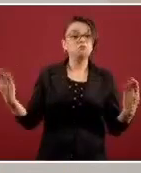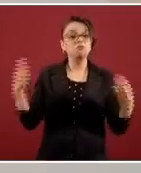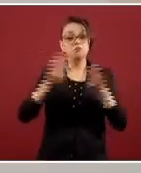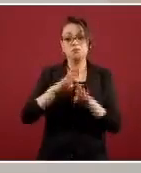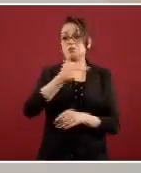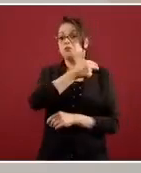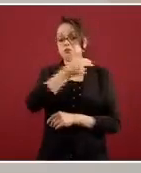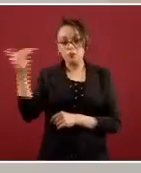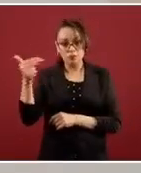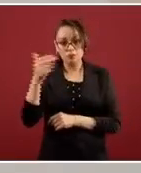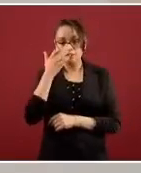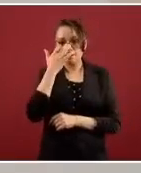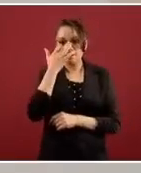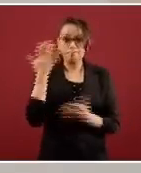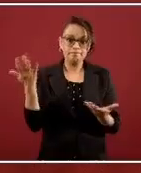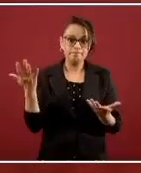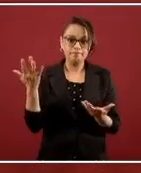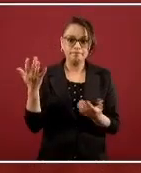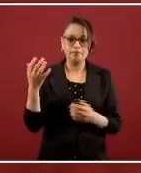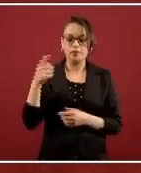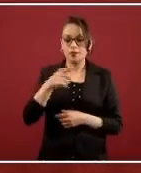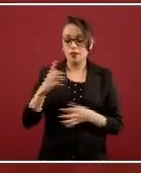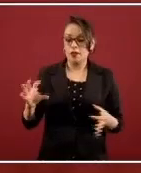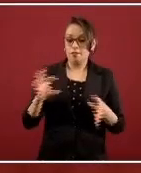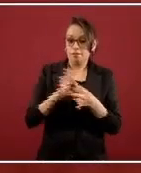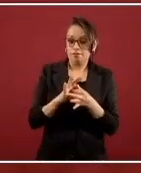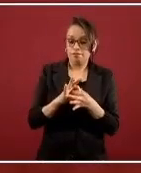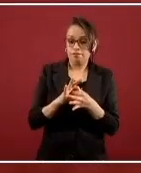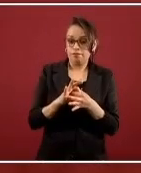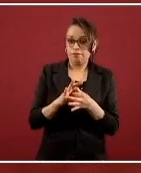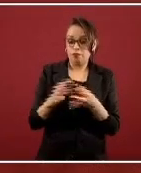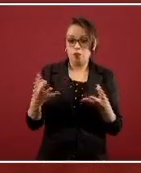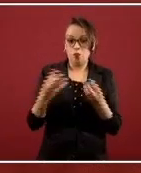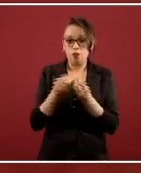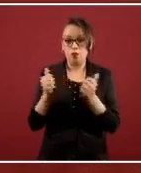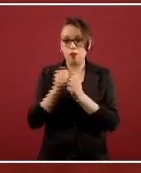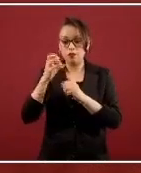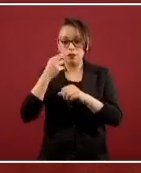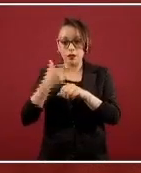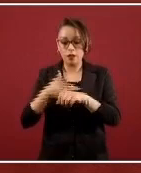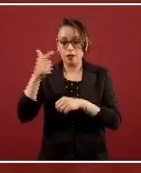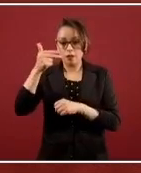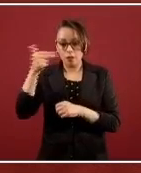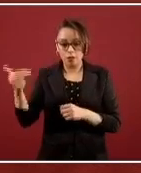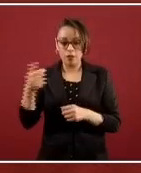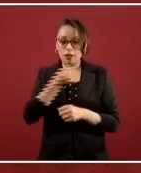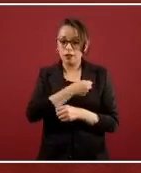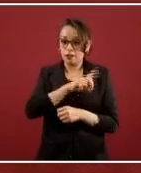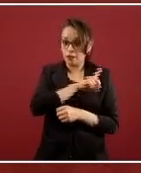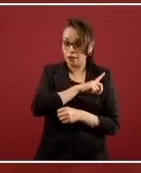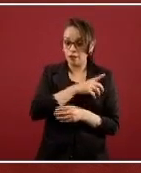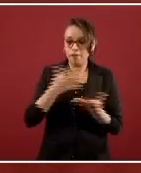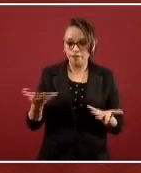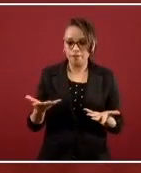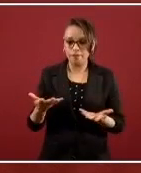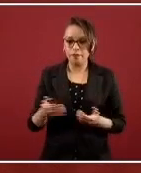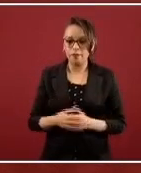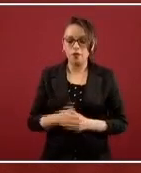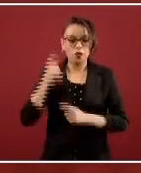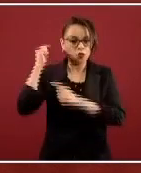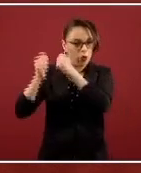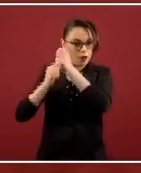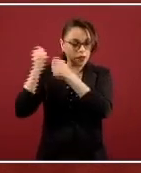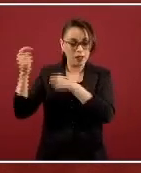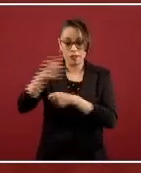conjuntamente, trabajando con la Secretaría de Turismo y la Secretaría de Salud, un protocolo técnico para organizar el mantenimiento de